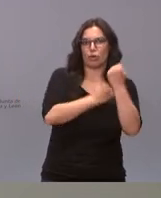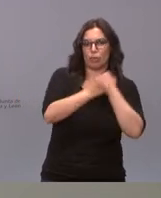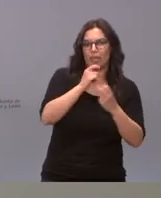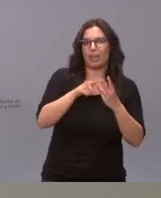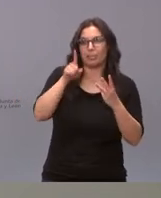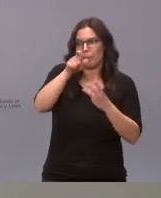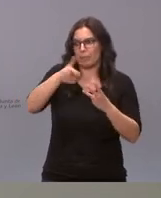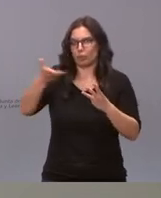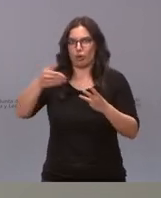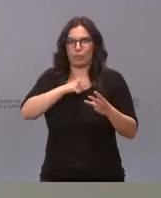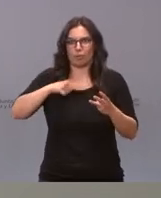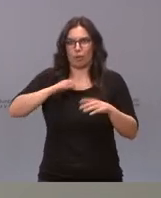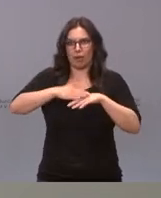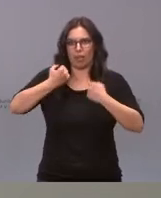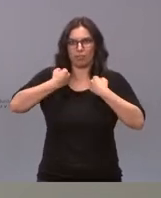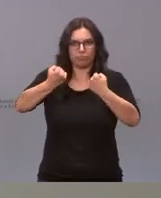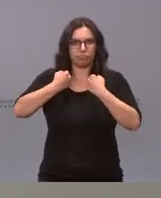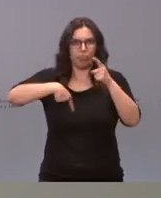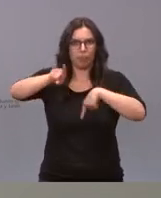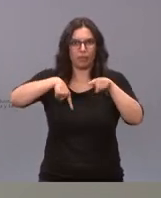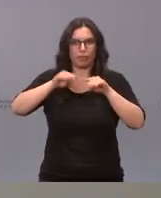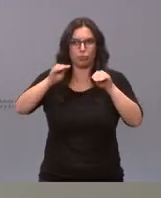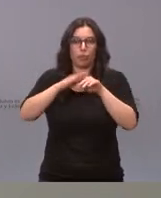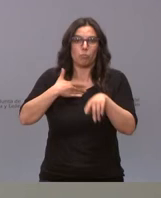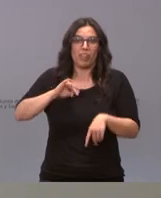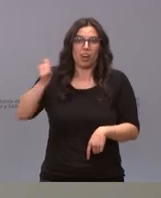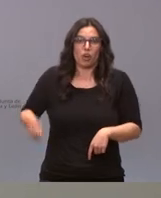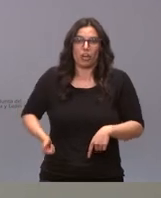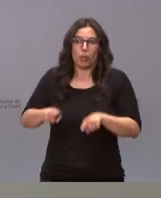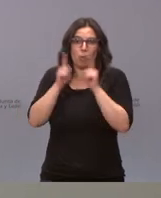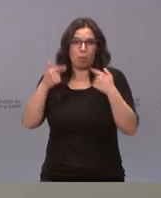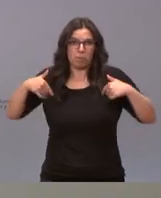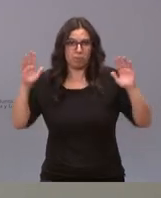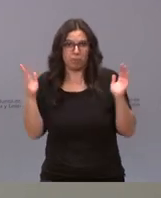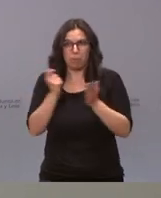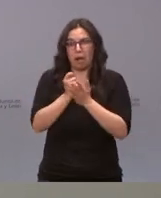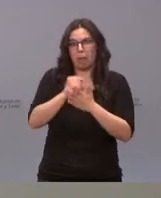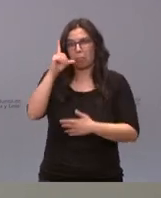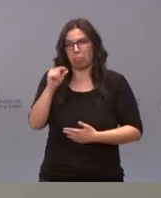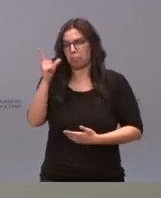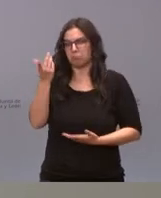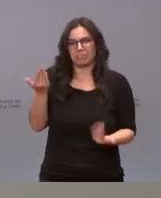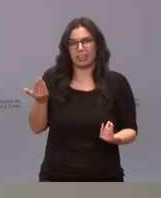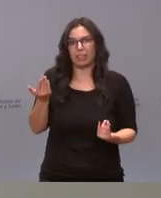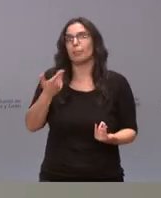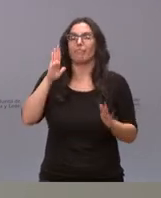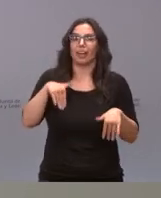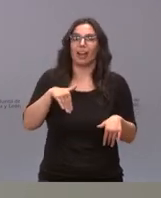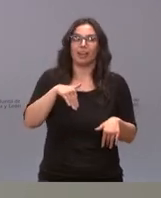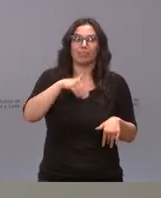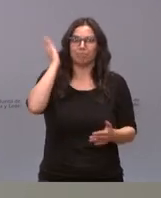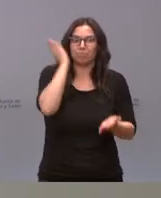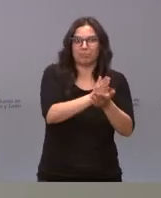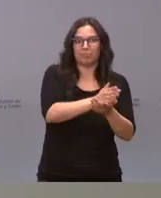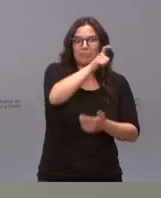la ciudadanía en su movilidad y hombre a los ricos probablemente pues a lo mejor les da igual pagar un poco más un poco menos pero penaliza a las